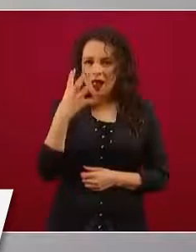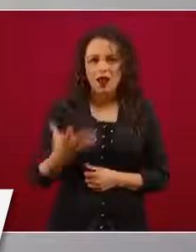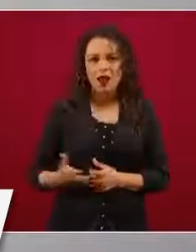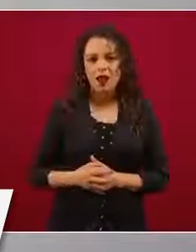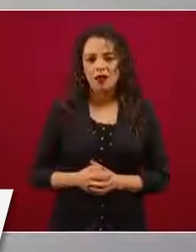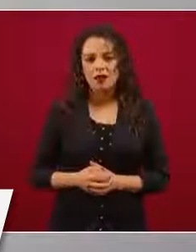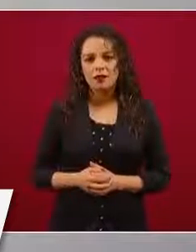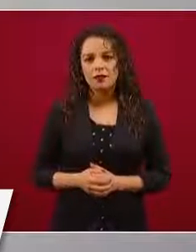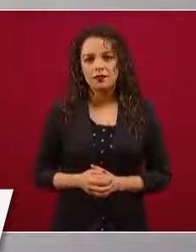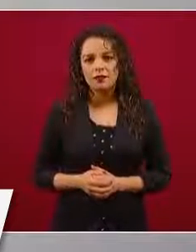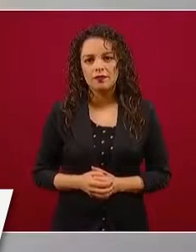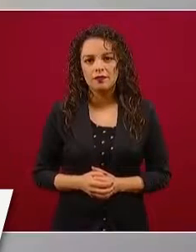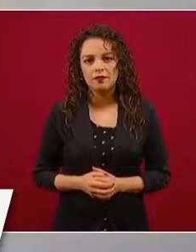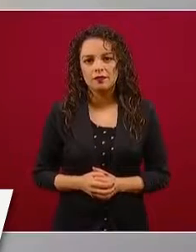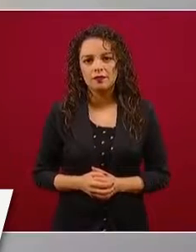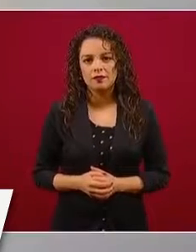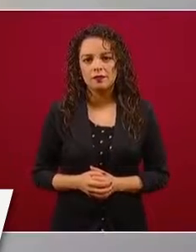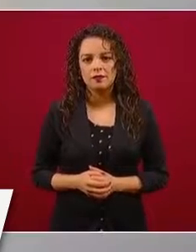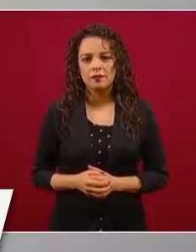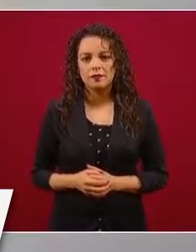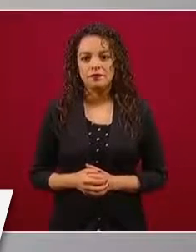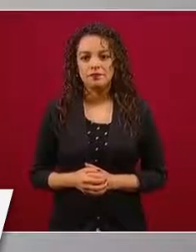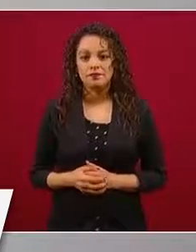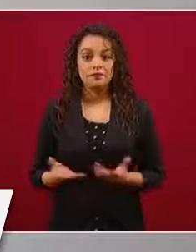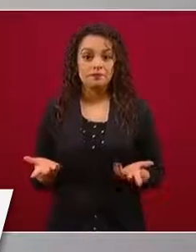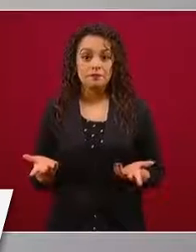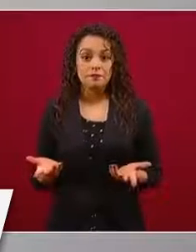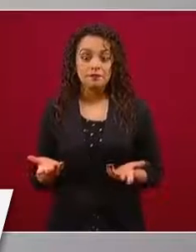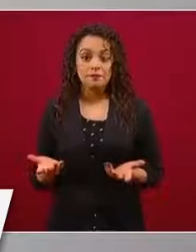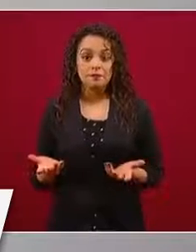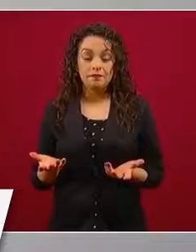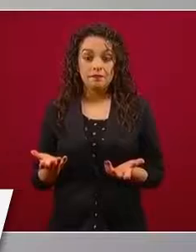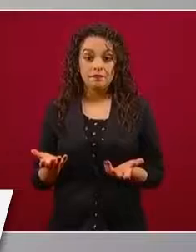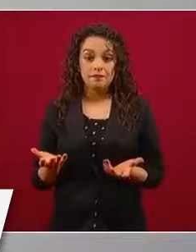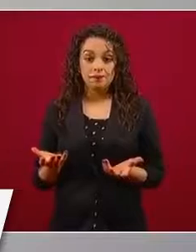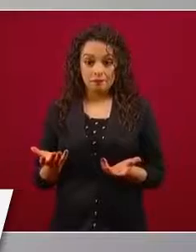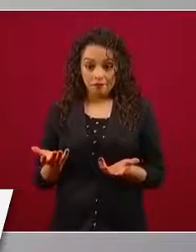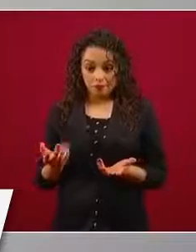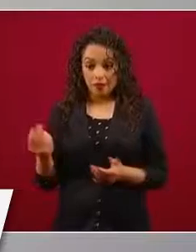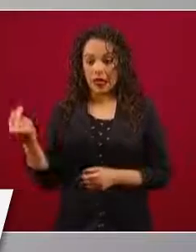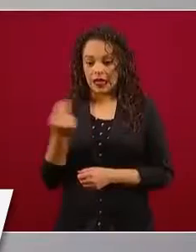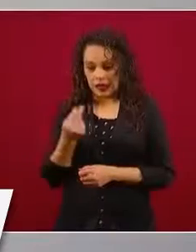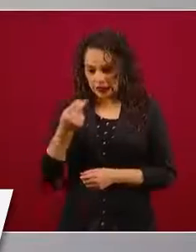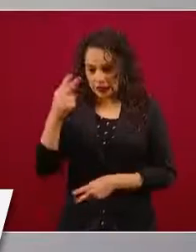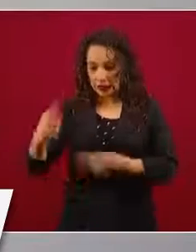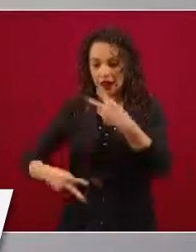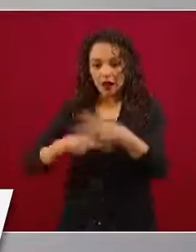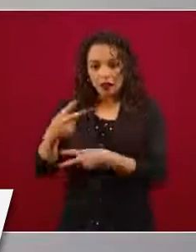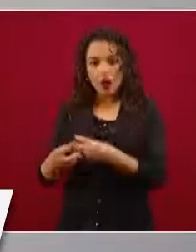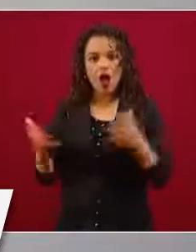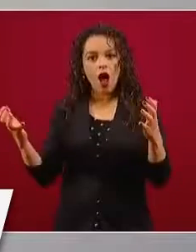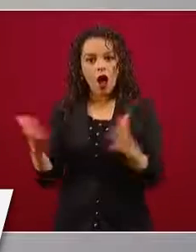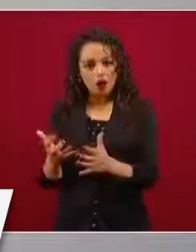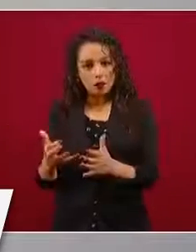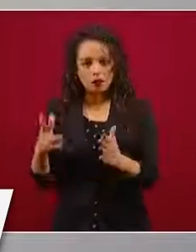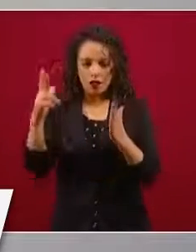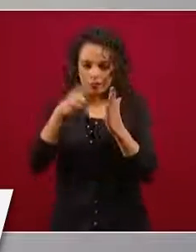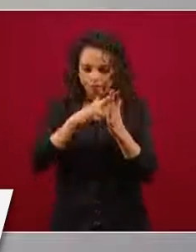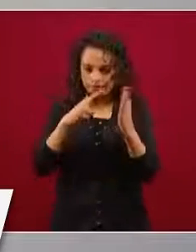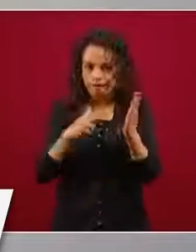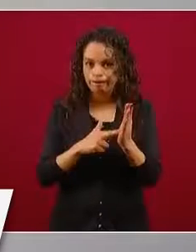vamos a llevar a cabo nosotros una reforma aquí,